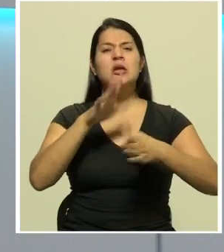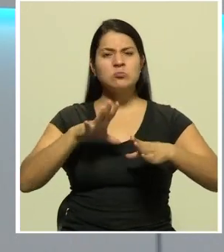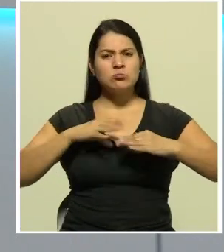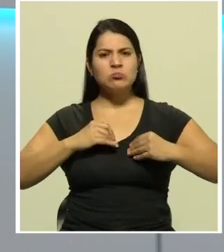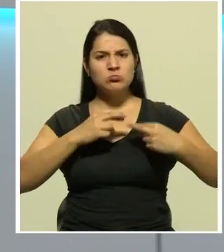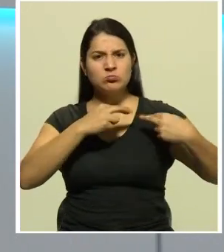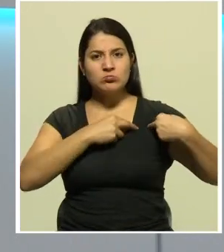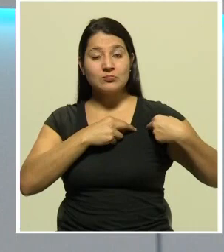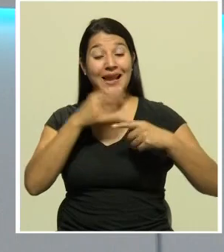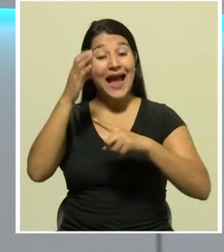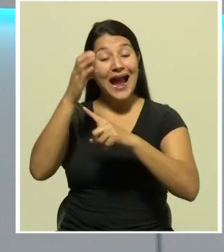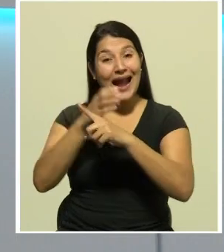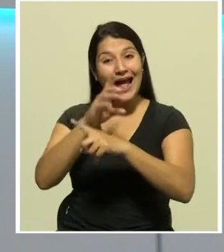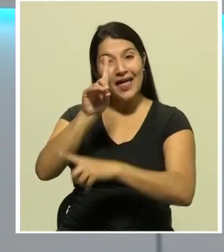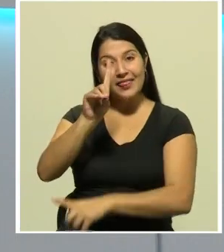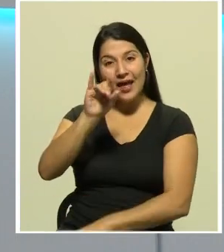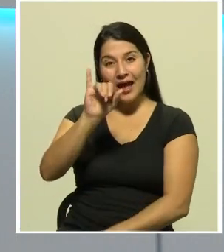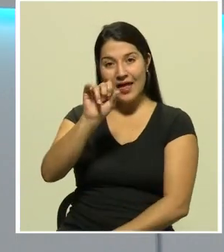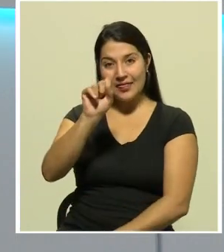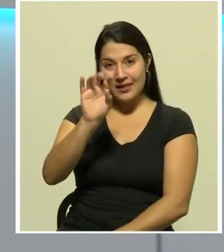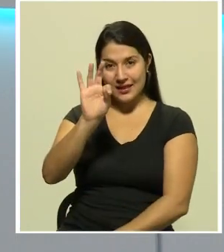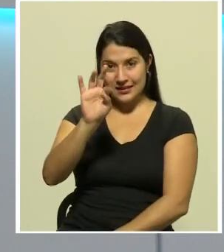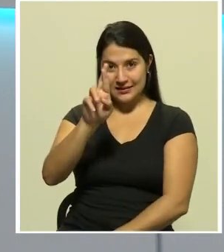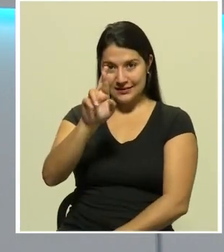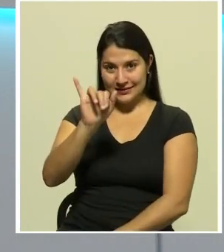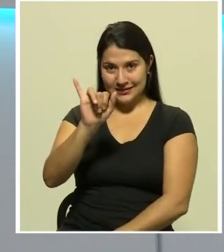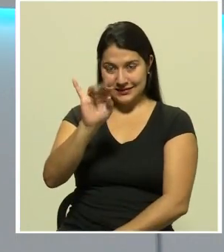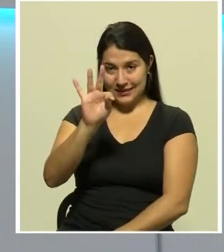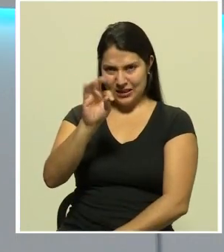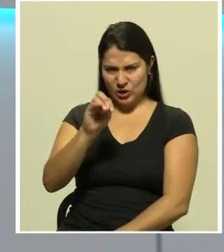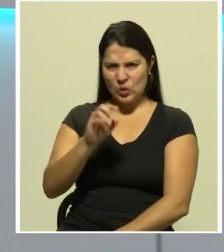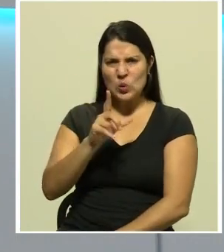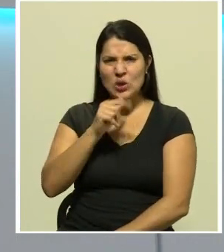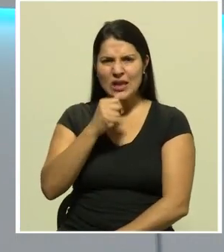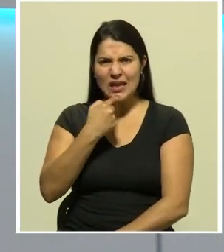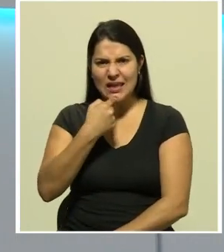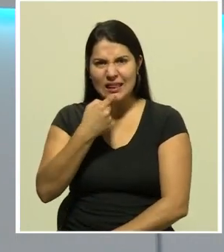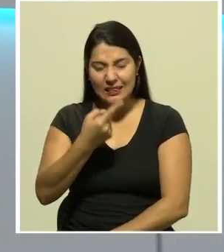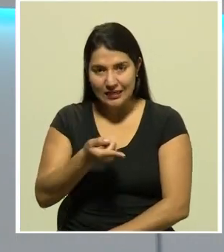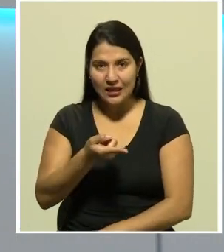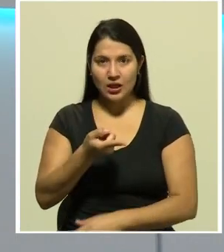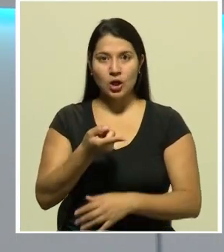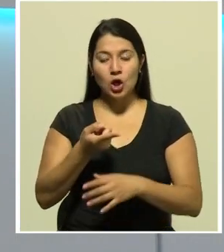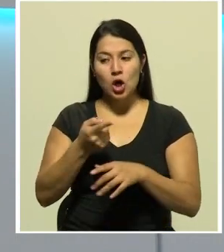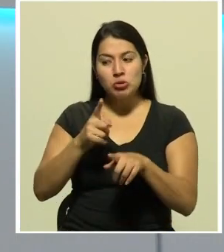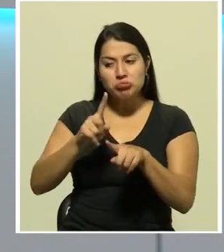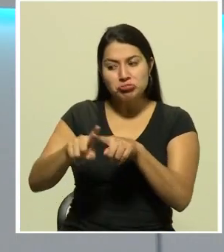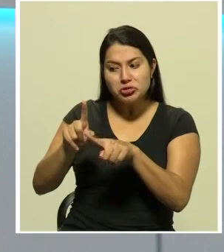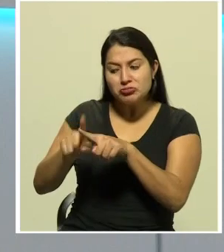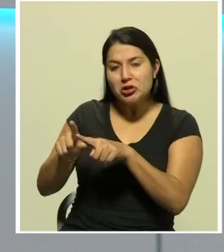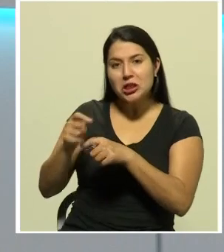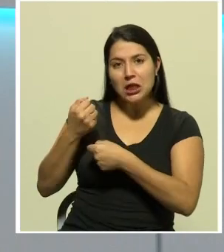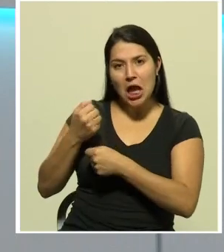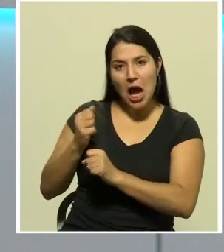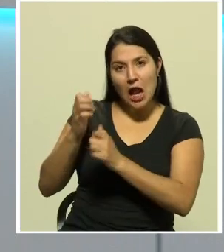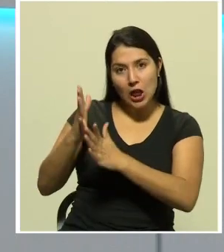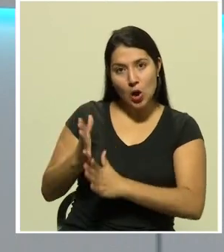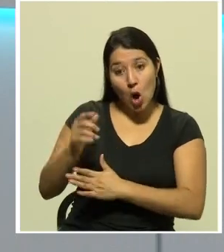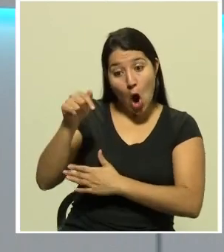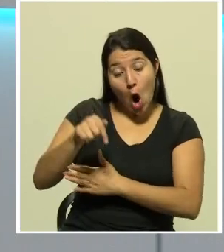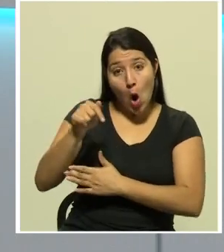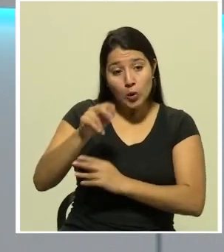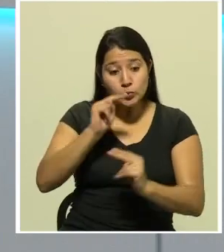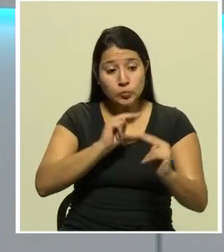Así lo han afirmado distintos actores tras la negociación con autoridades de salud esta tarde.